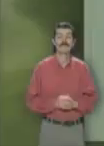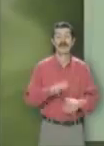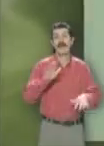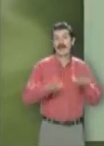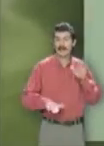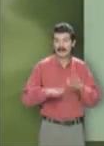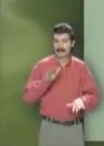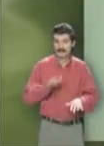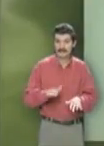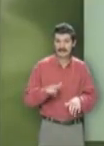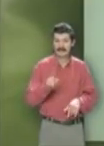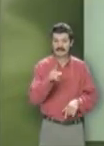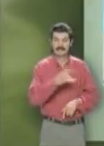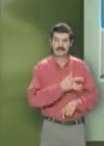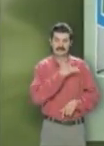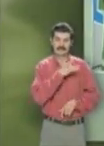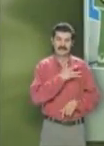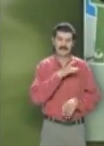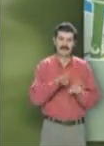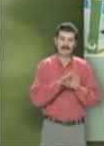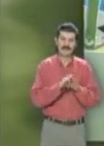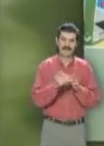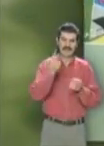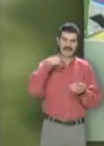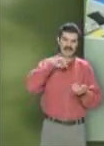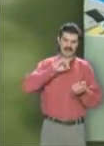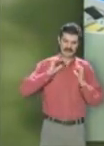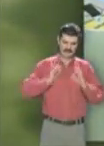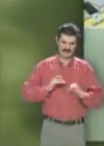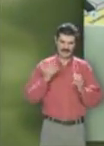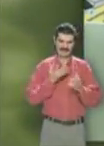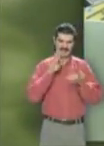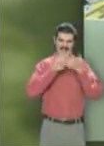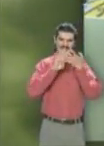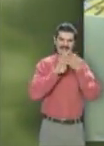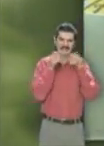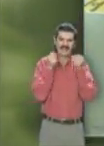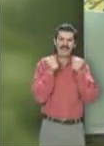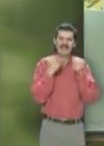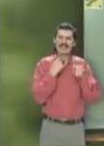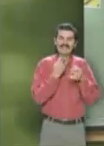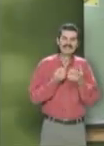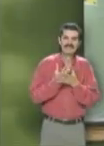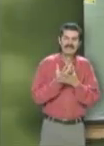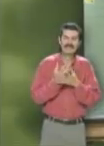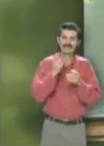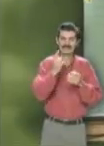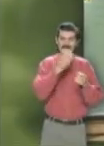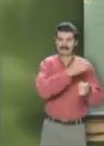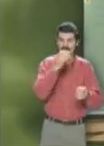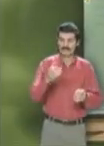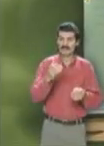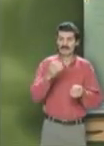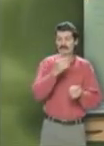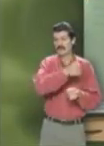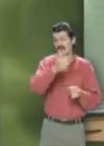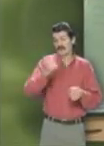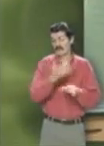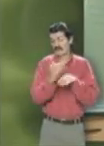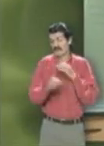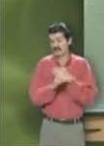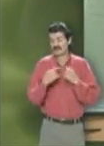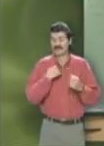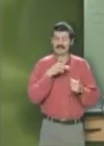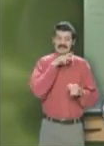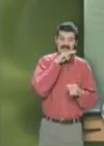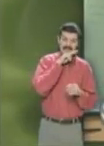En ocasiones podemos sentirnos prisioneros de nuestro propio cuerpo. Las condiciones individuales pueden tornarse